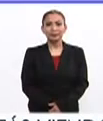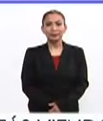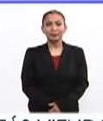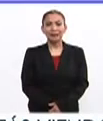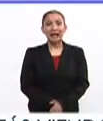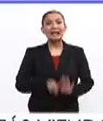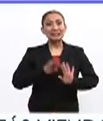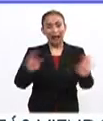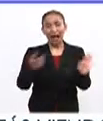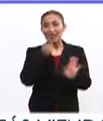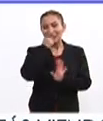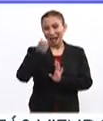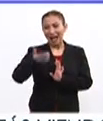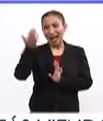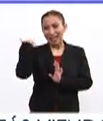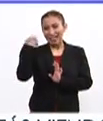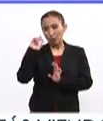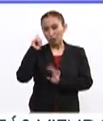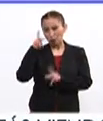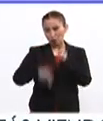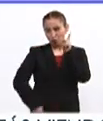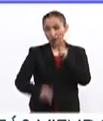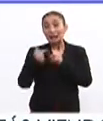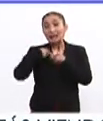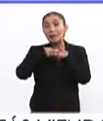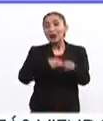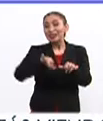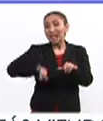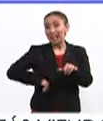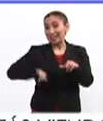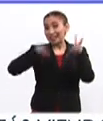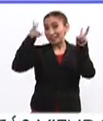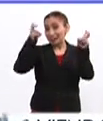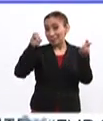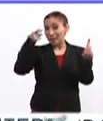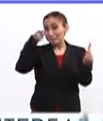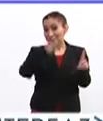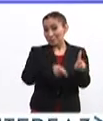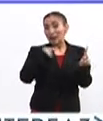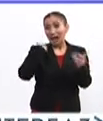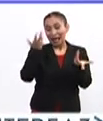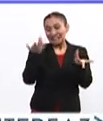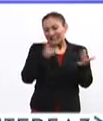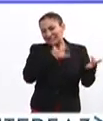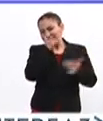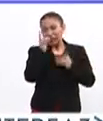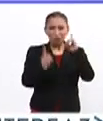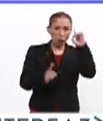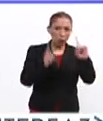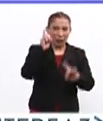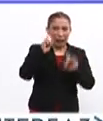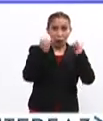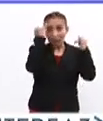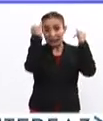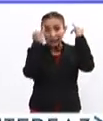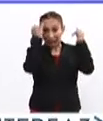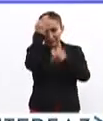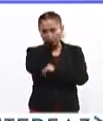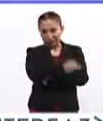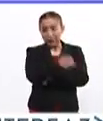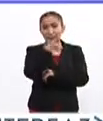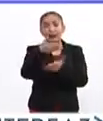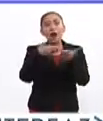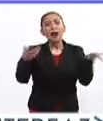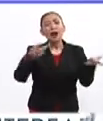Y ya se lo comentábamos antes de irnos a pausa, vamos a seguir con este interesante tema para quitarnos precisamente esos estereotipos o ideas falsas.